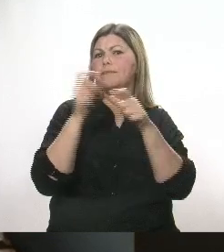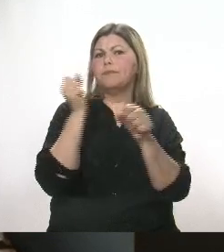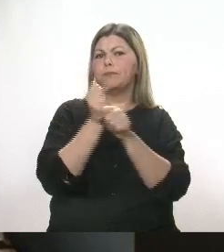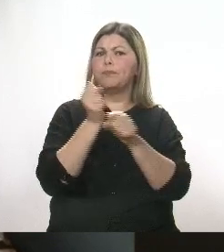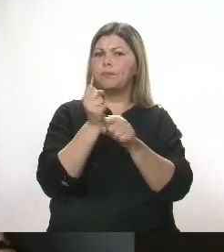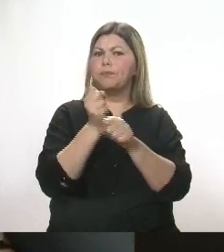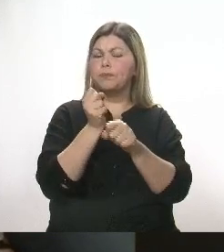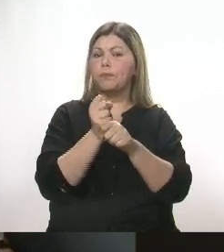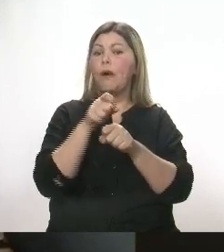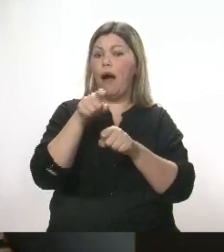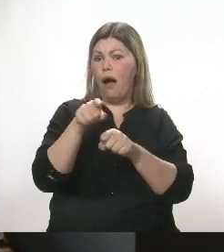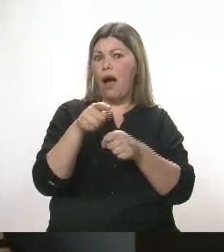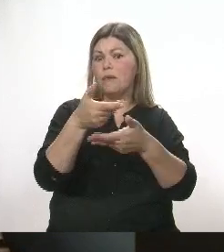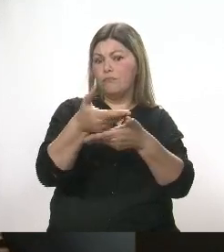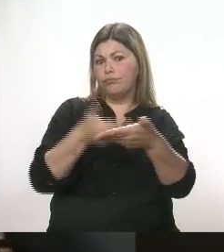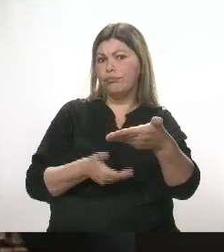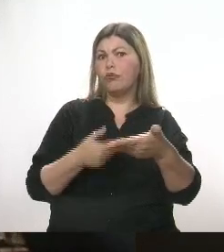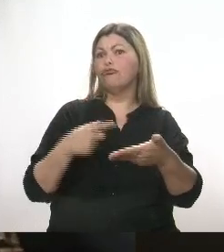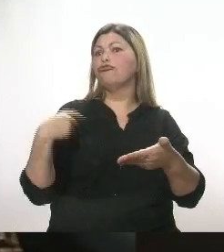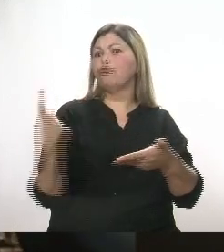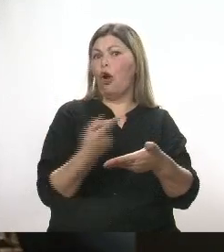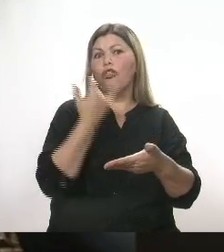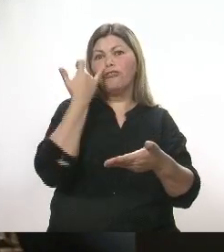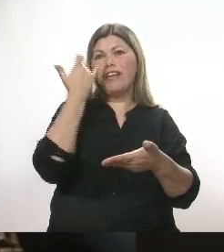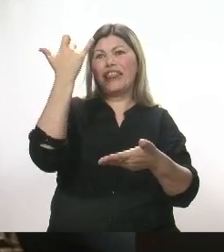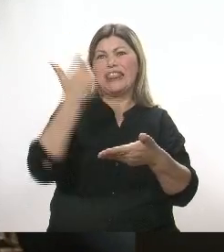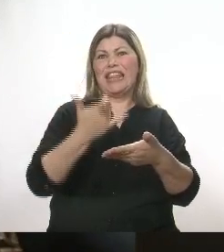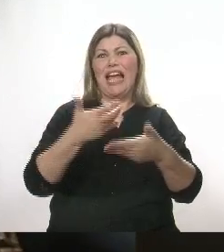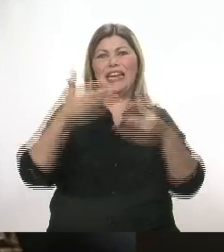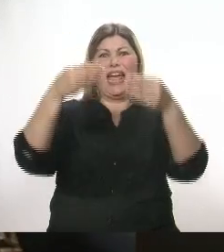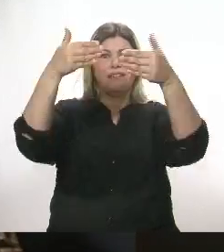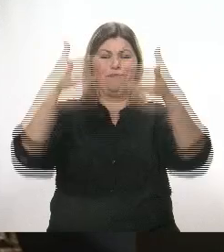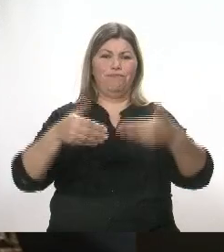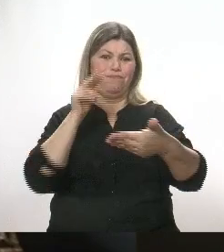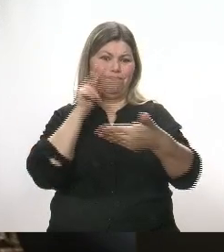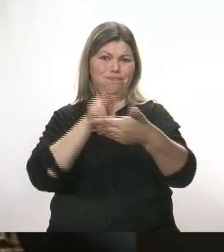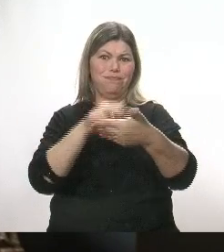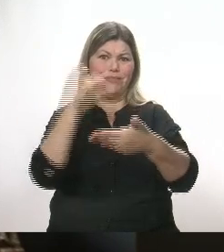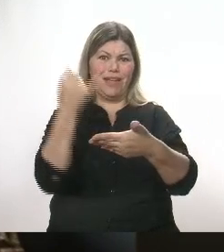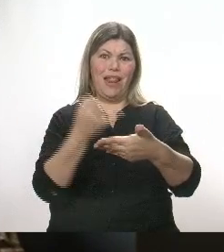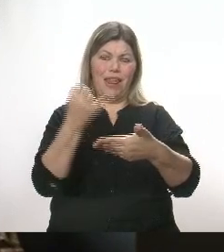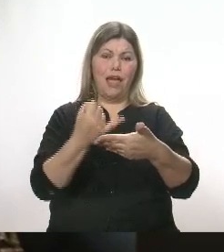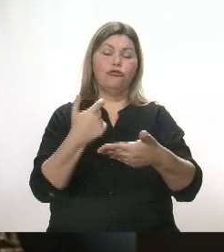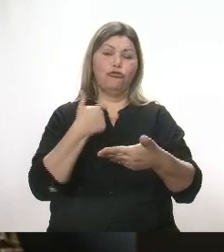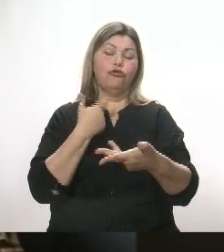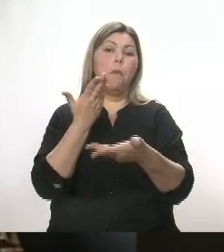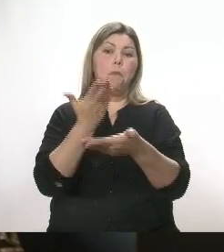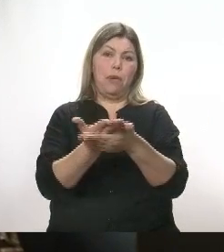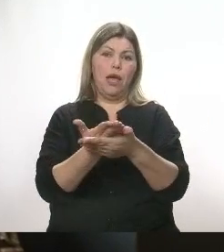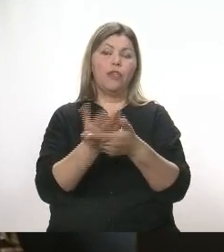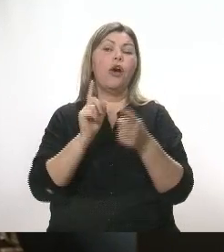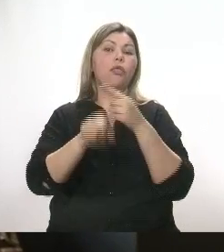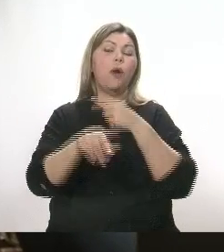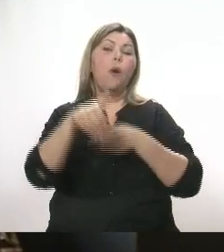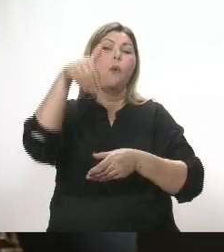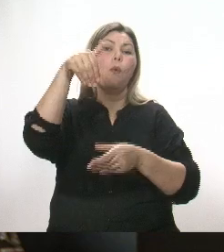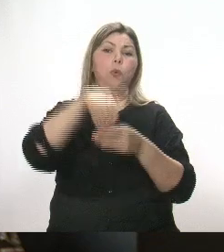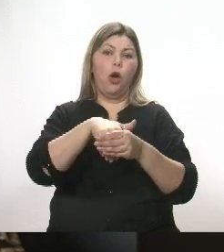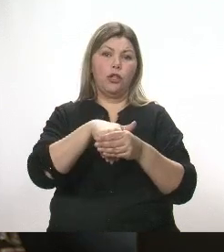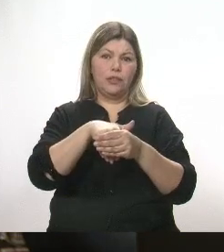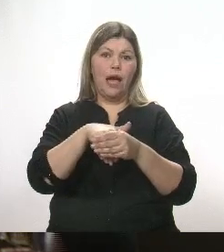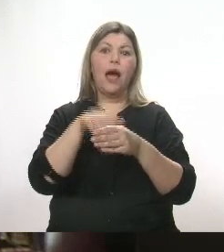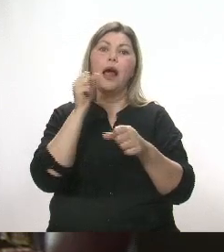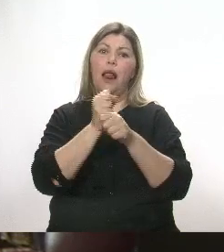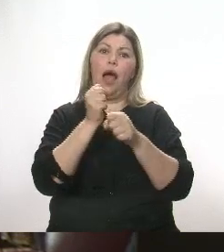consta y todos tienen en las bancas, motivo por el cual solicito que se pase a votación la